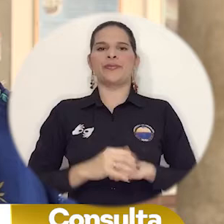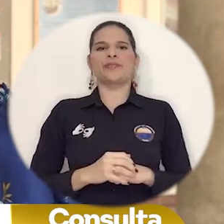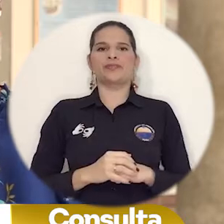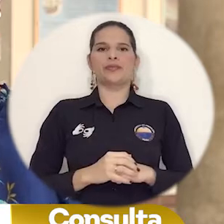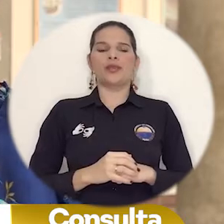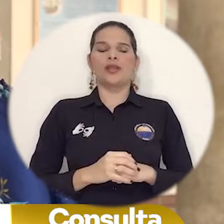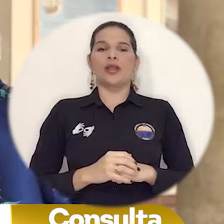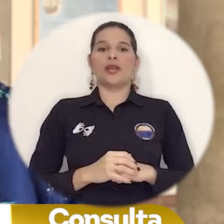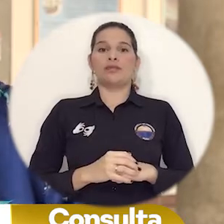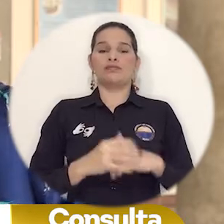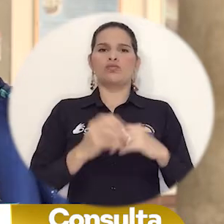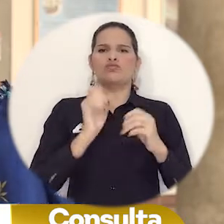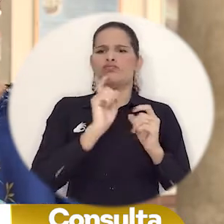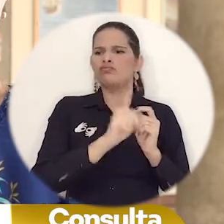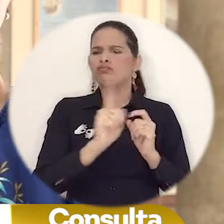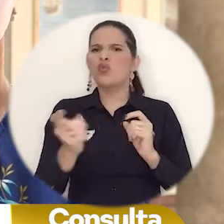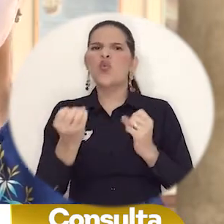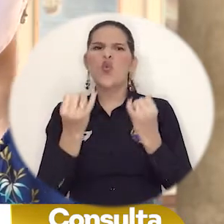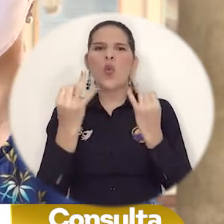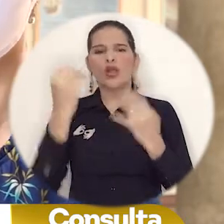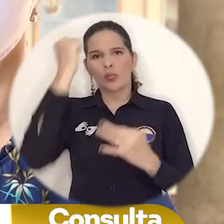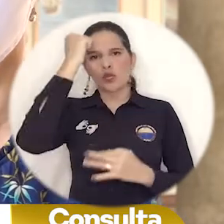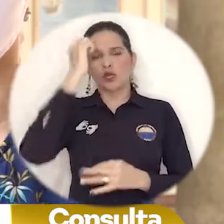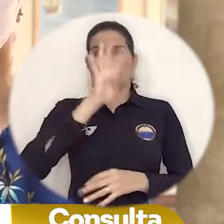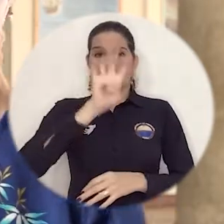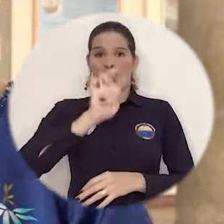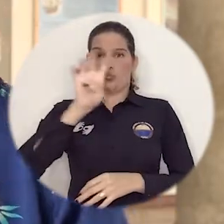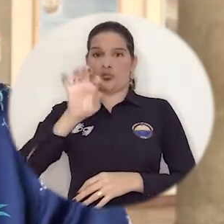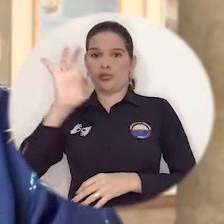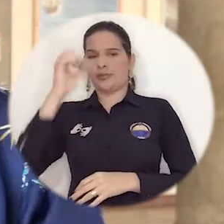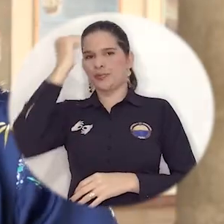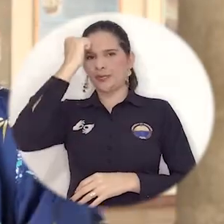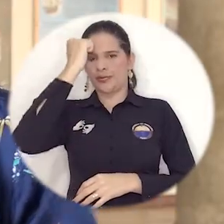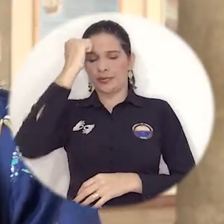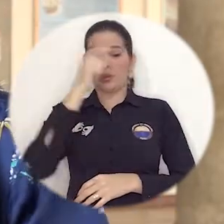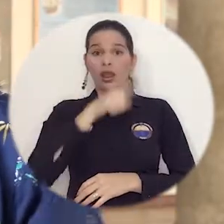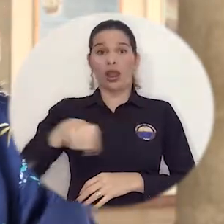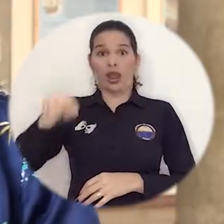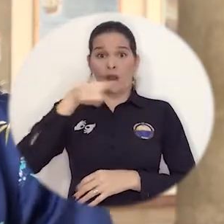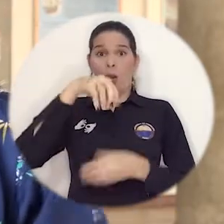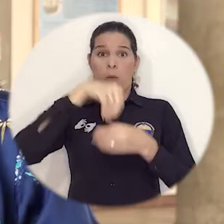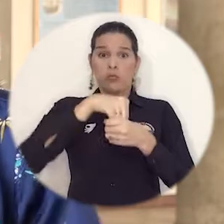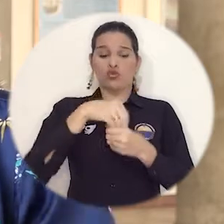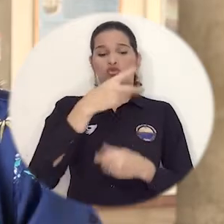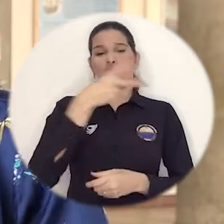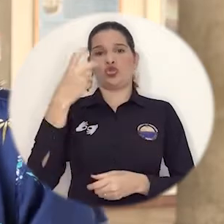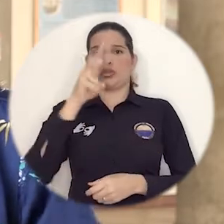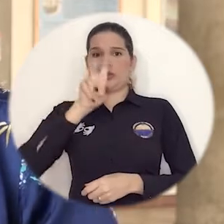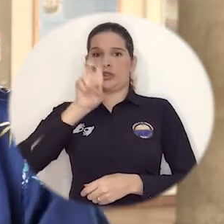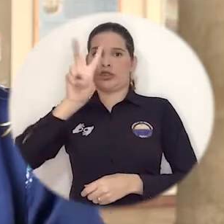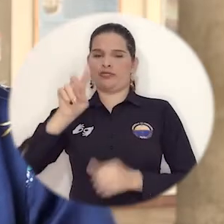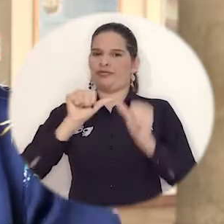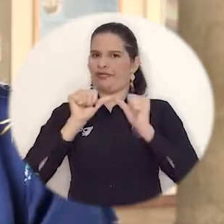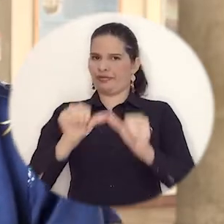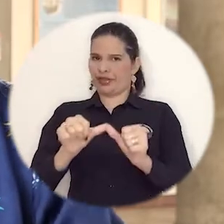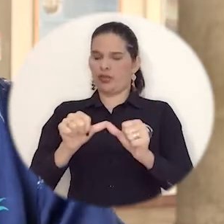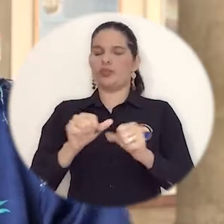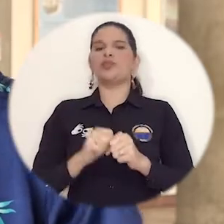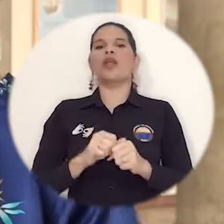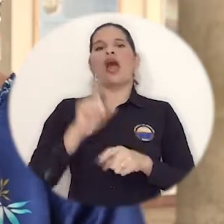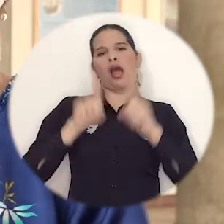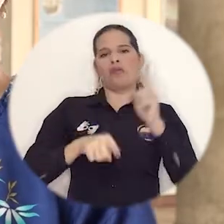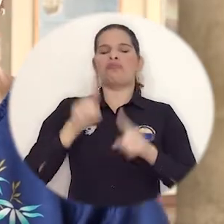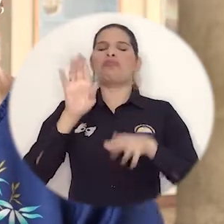993 docentes de la Universidad del Magdalena habilitados. Dentro de estos, 272 docentes son de planta y